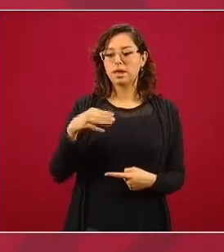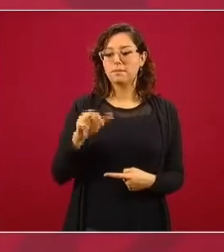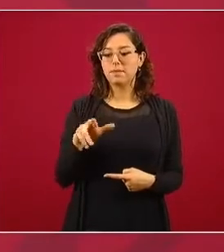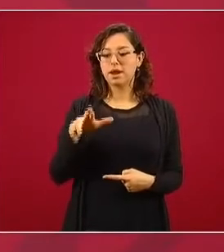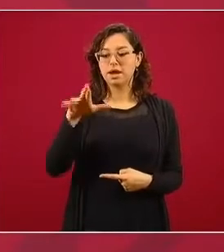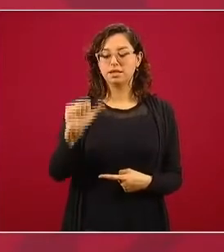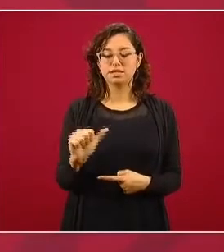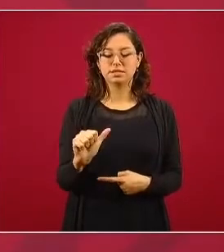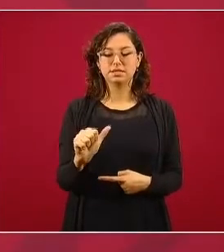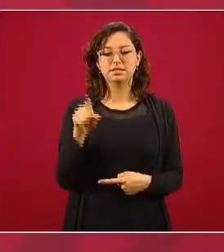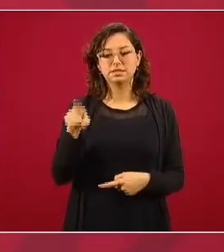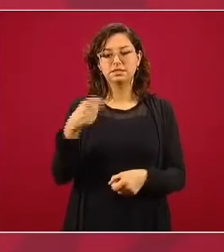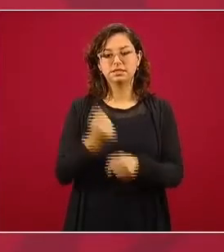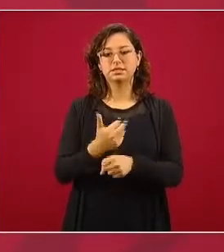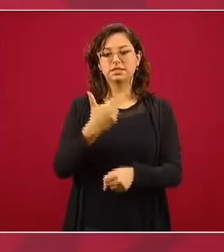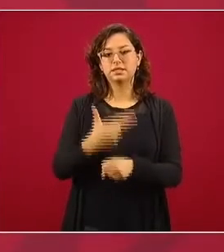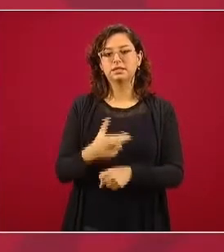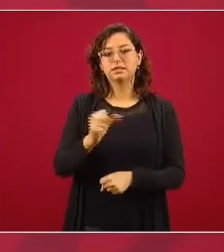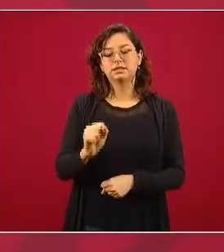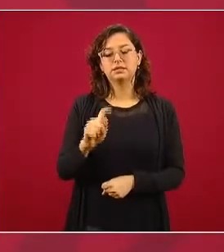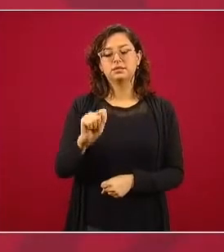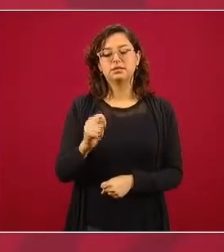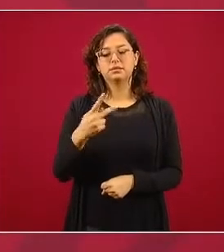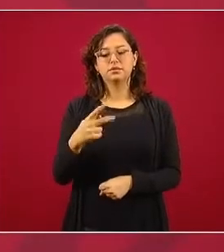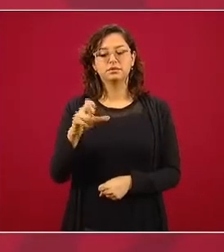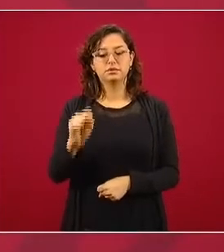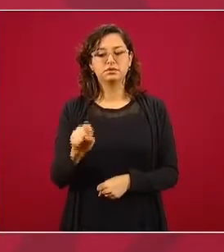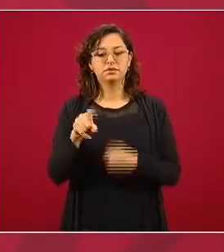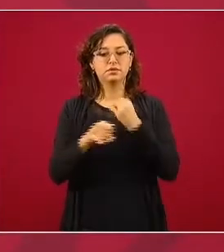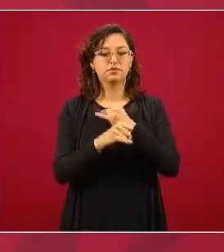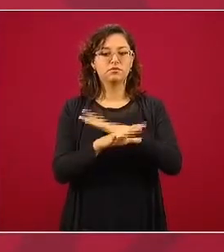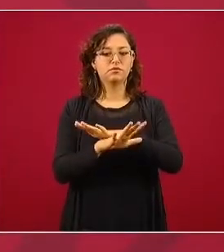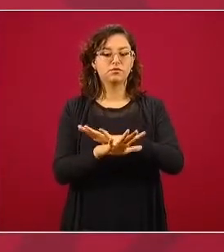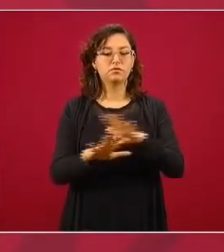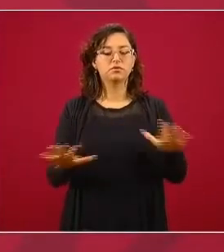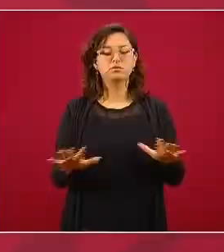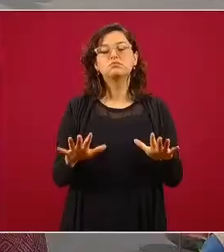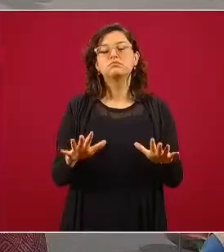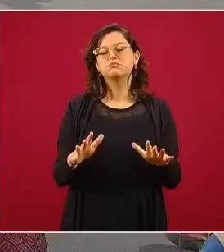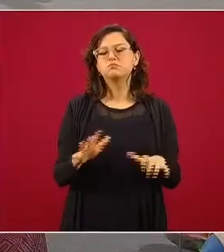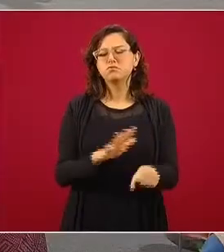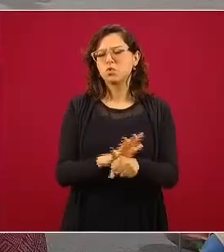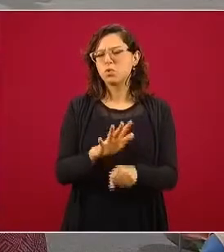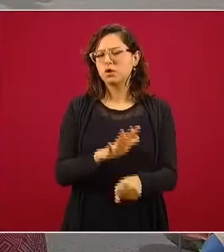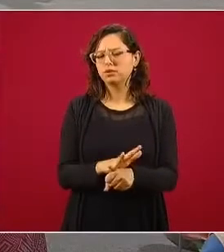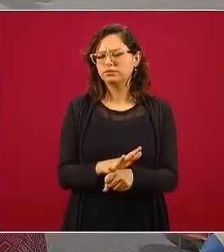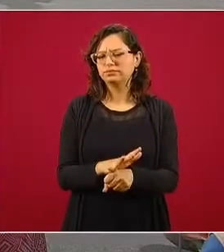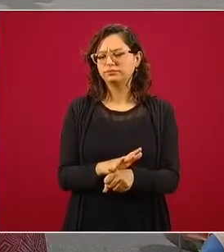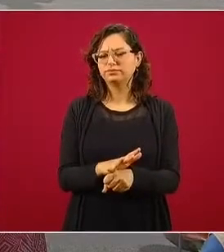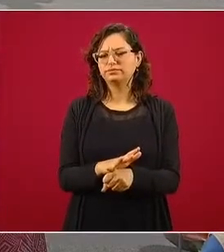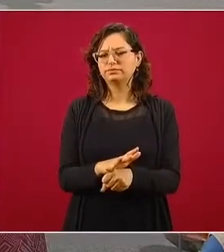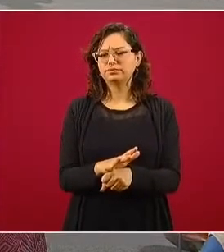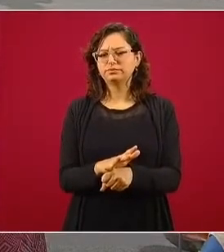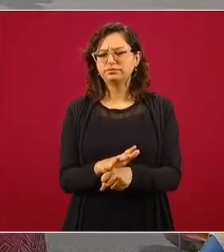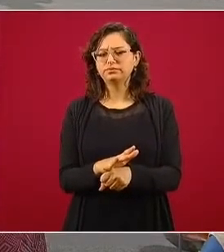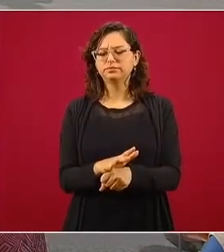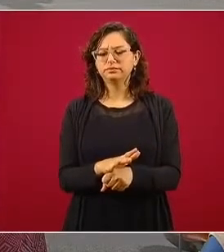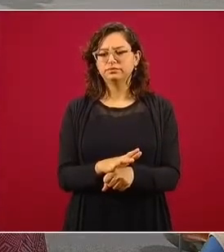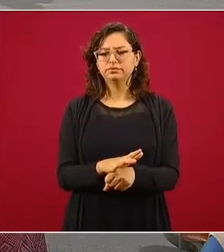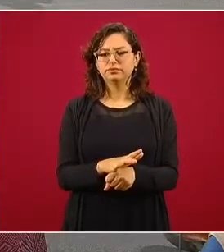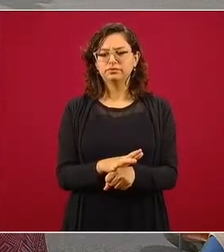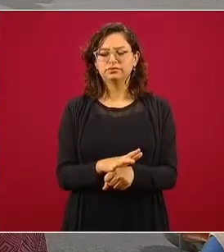informarles sobre cuál ha sido el comportamiento de las empresas